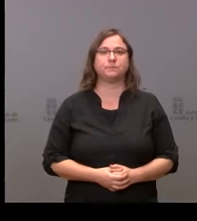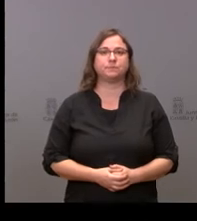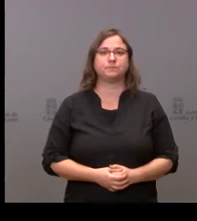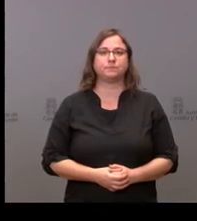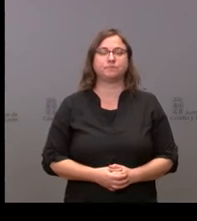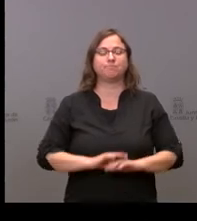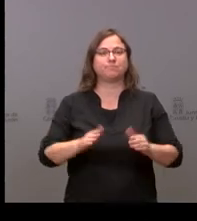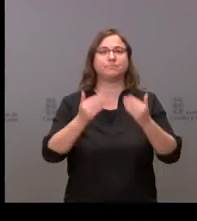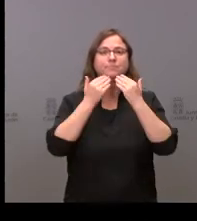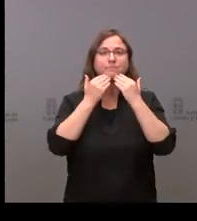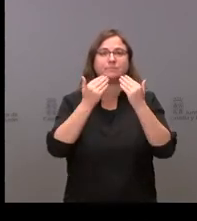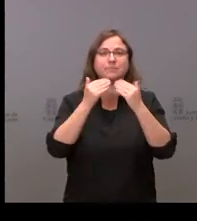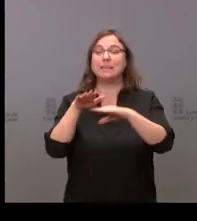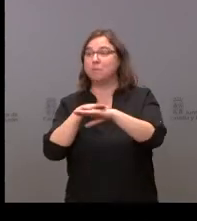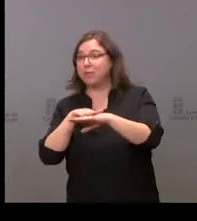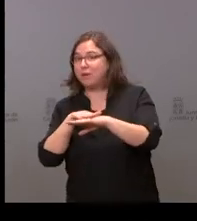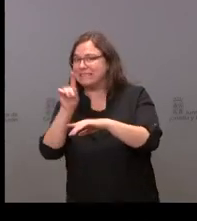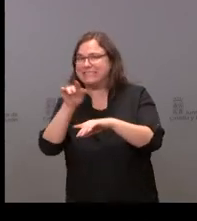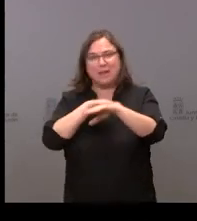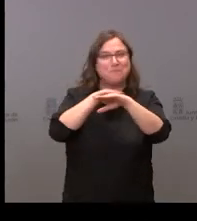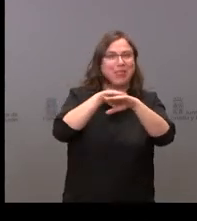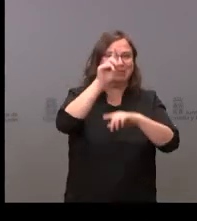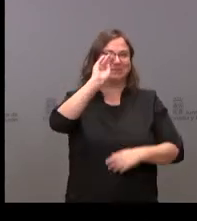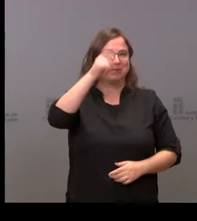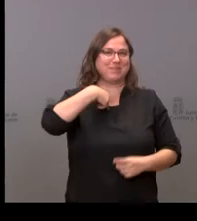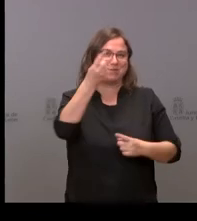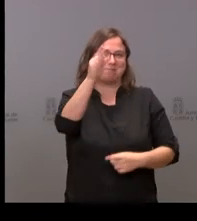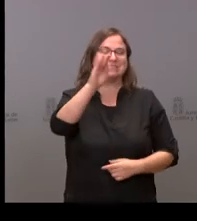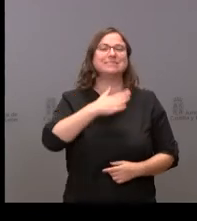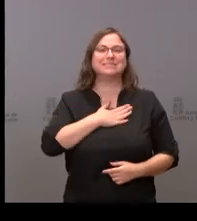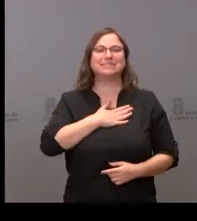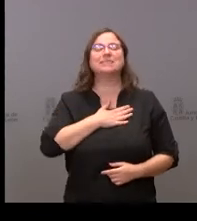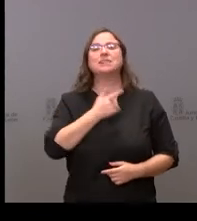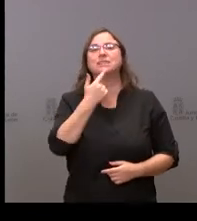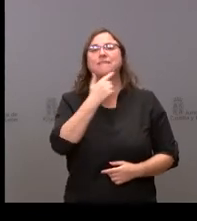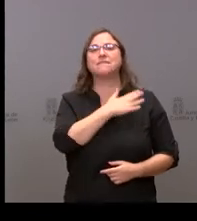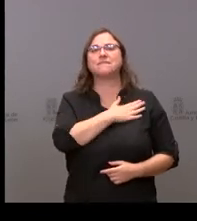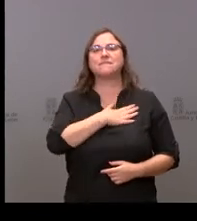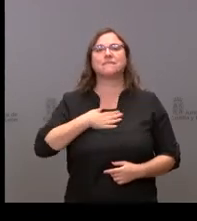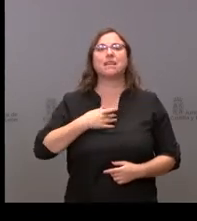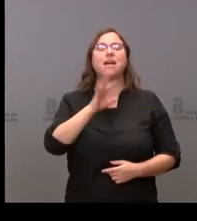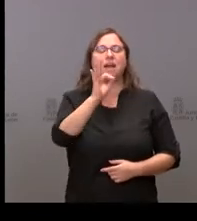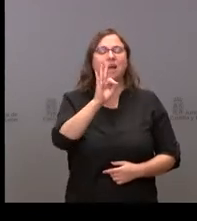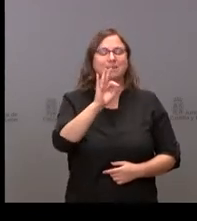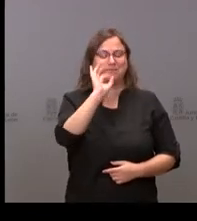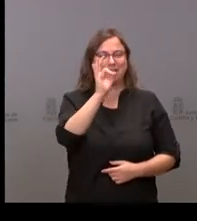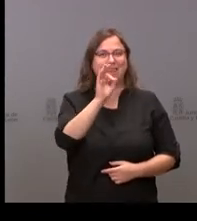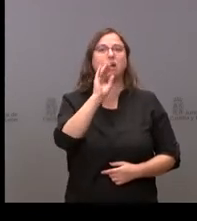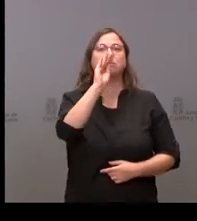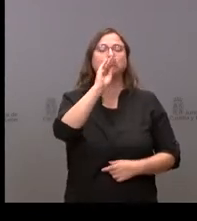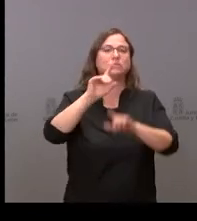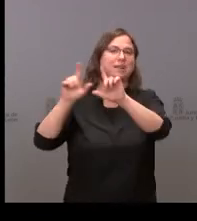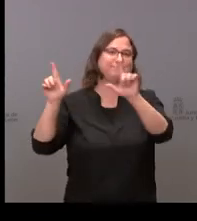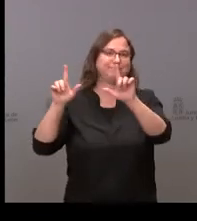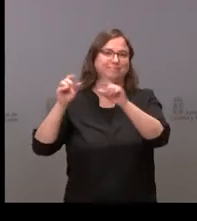pues muchas gracias no no no es un momento si no hay más preguntas ah si vamos a dar paso a nuestros compañeros eso es